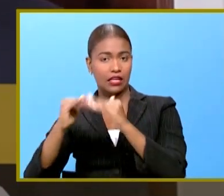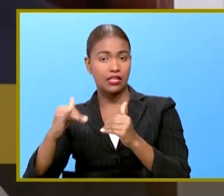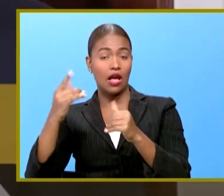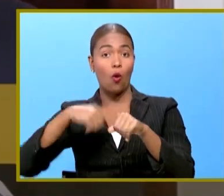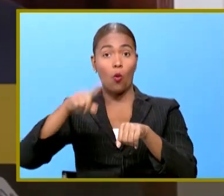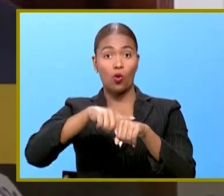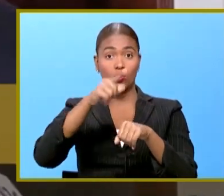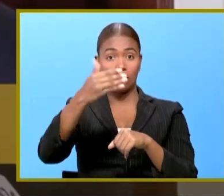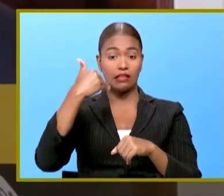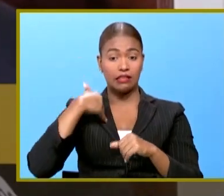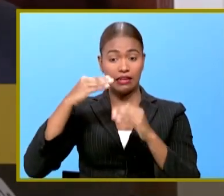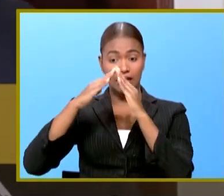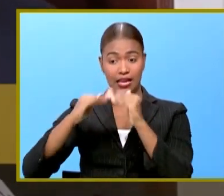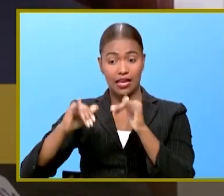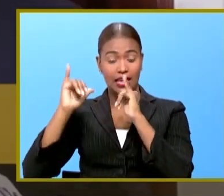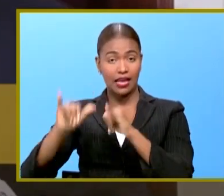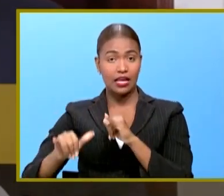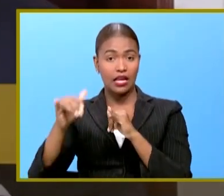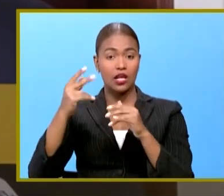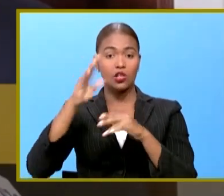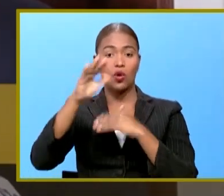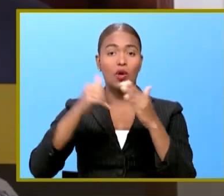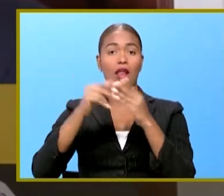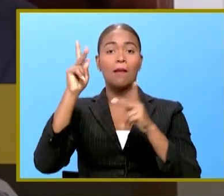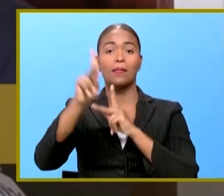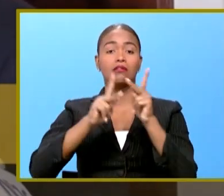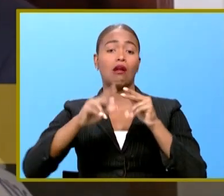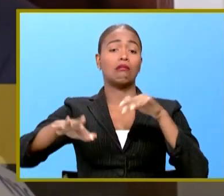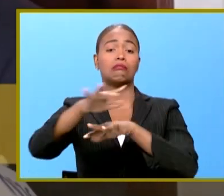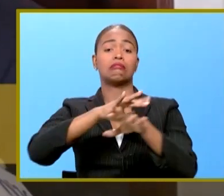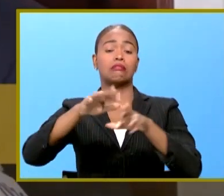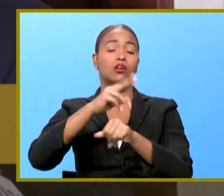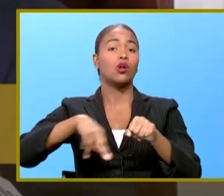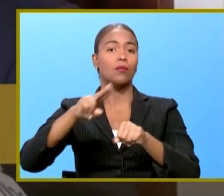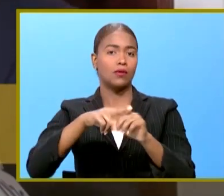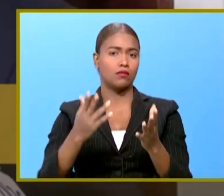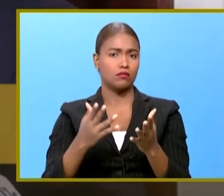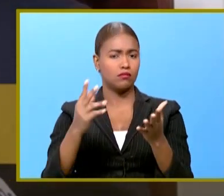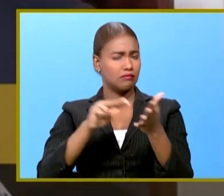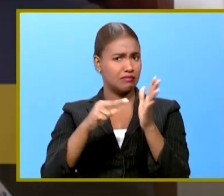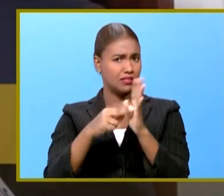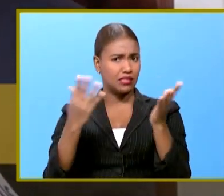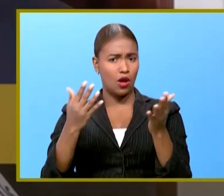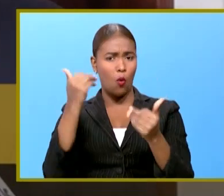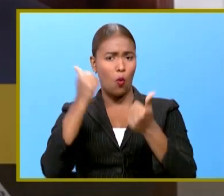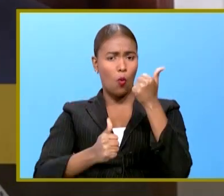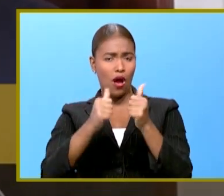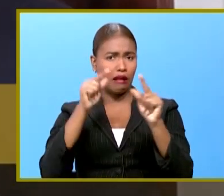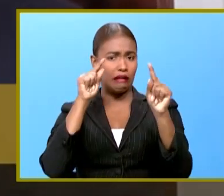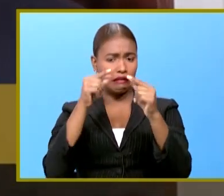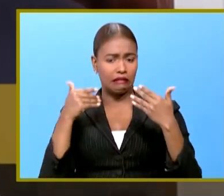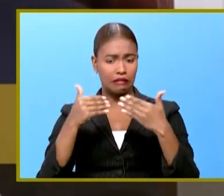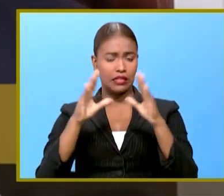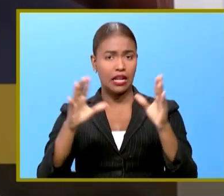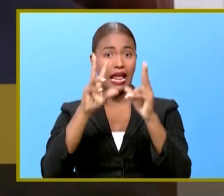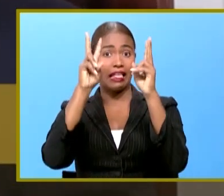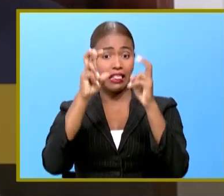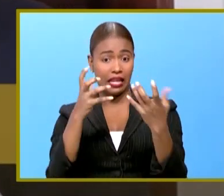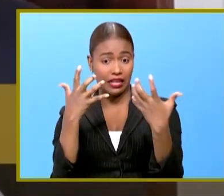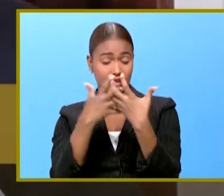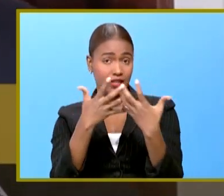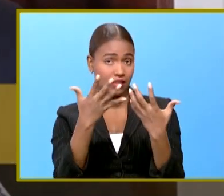cuando usted tiene un toque de queda y aquí todo el mundo anda como chivo sin ley? o sea ¿cuáles son las medidas que se han tomado en términos